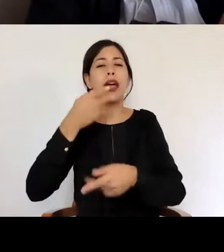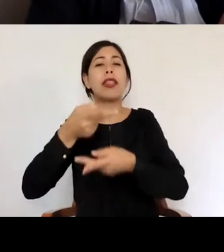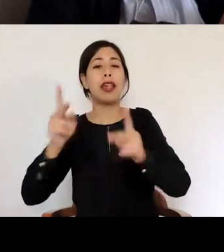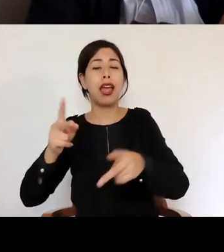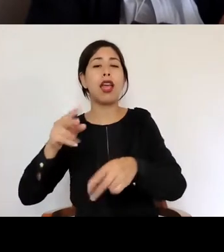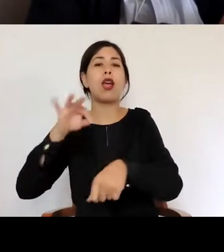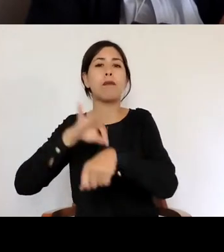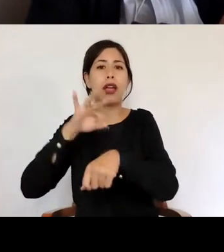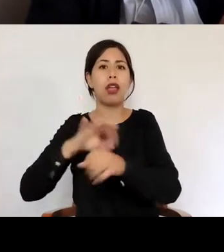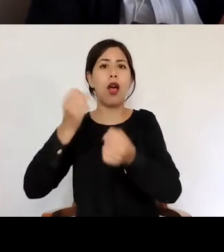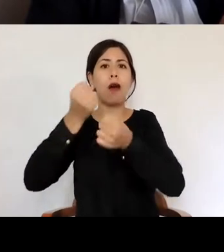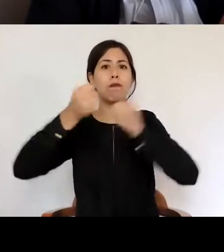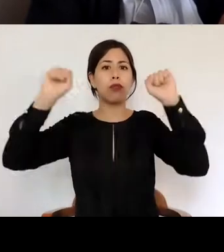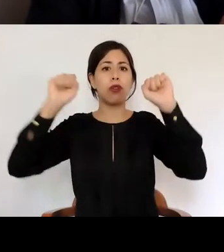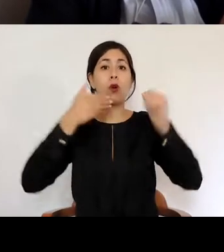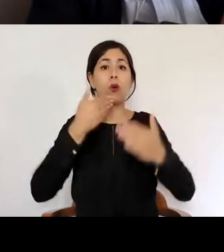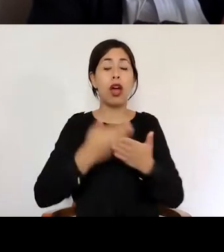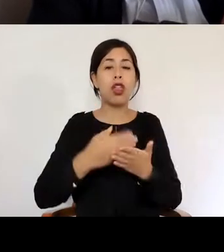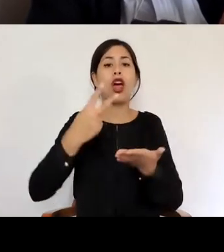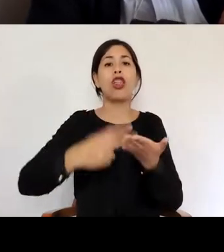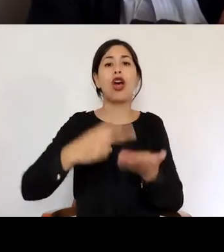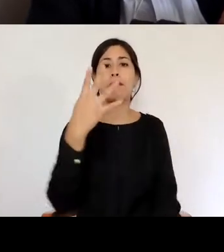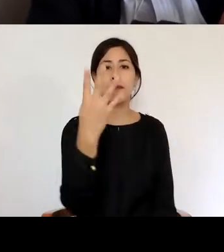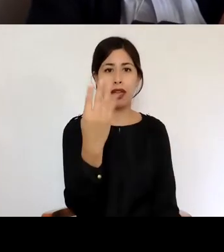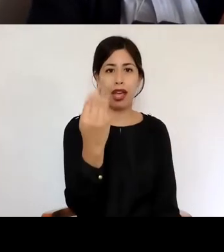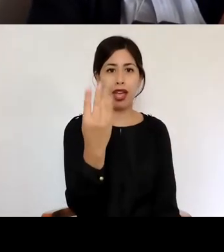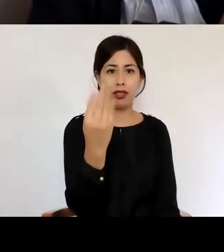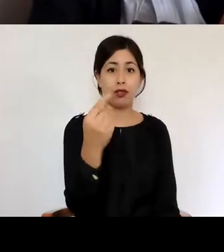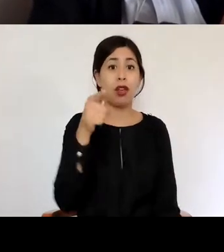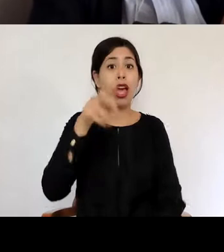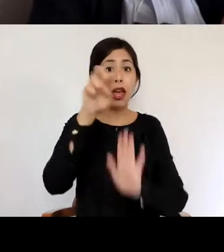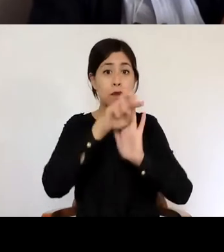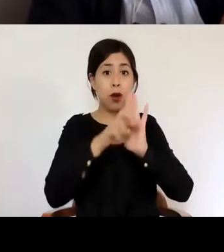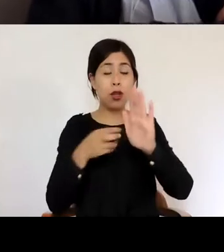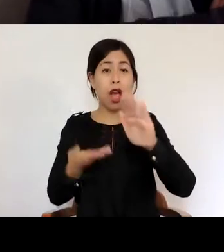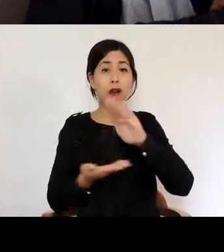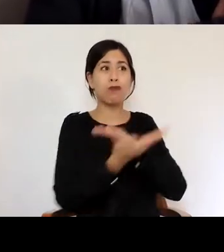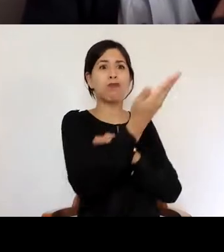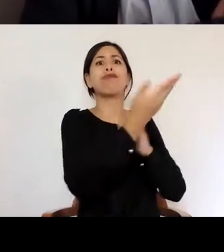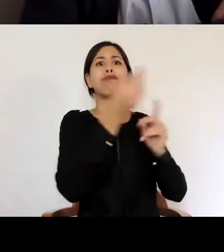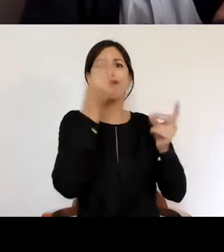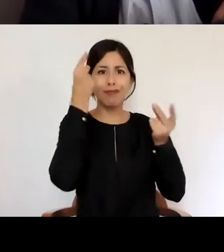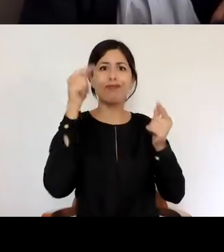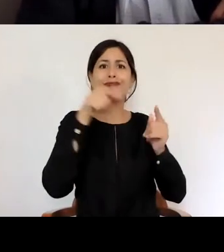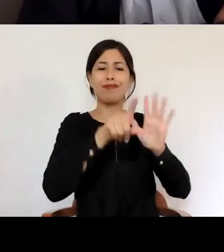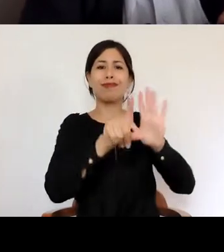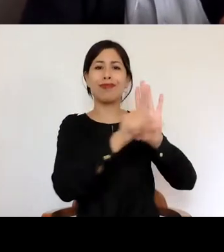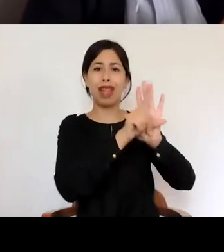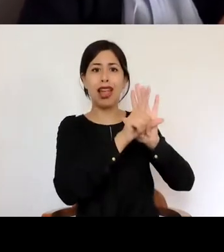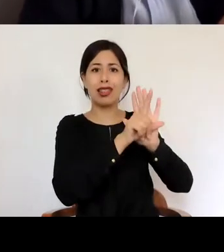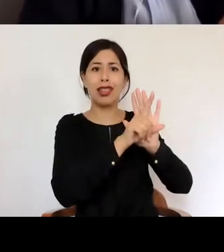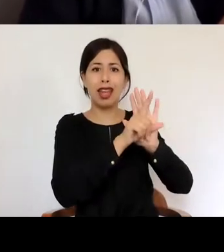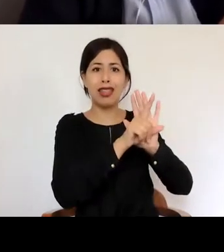concurso del 2014. Este proyecto sirvió como material de la iniciativa legislativa que en el año 2016